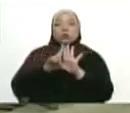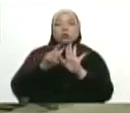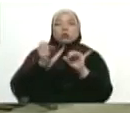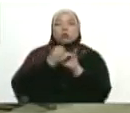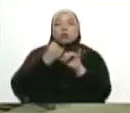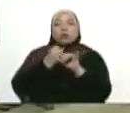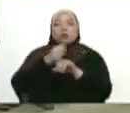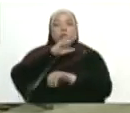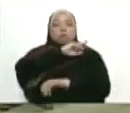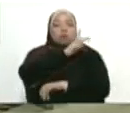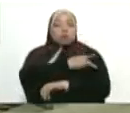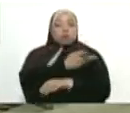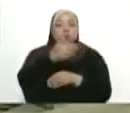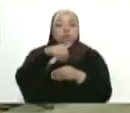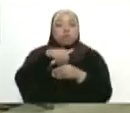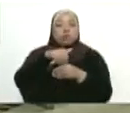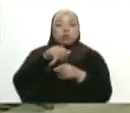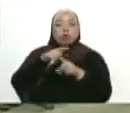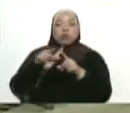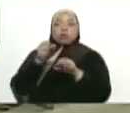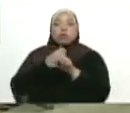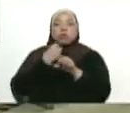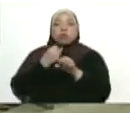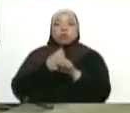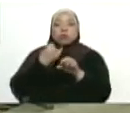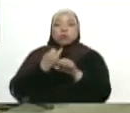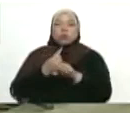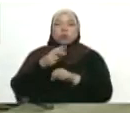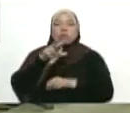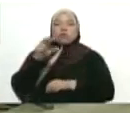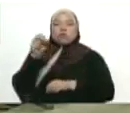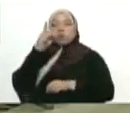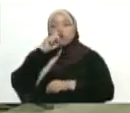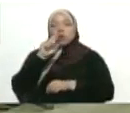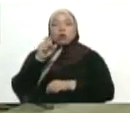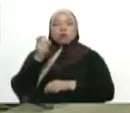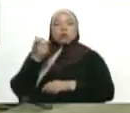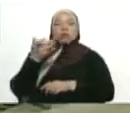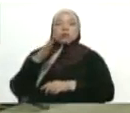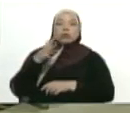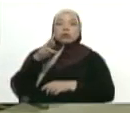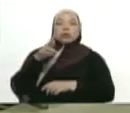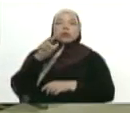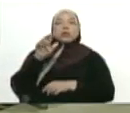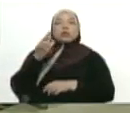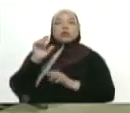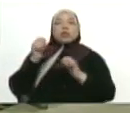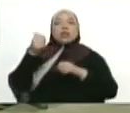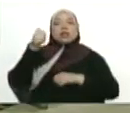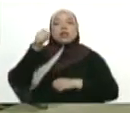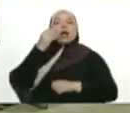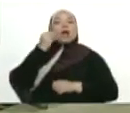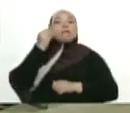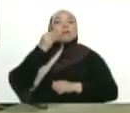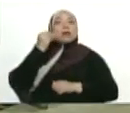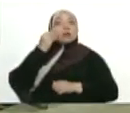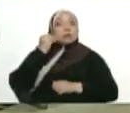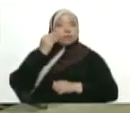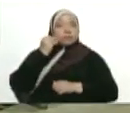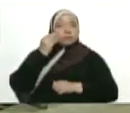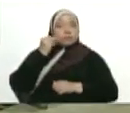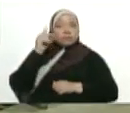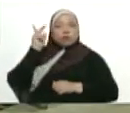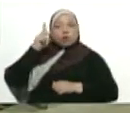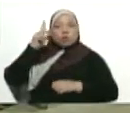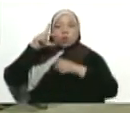del Poder Electoral, entre otros, ser mayor de 30 años y tener al menos 10 años de experiencia como